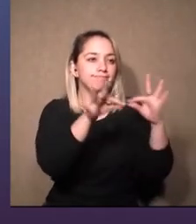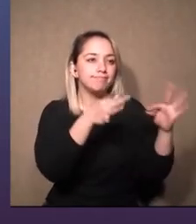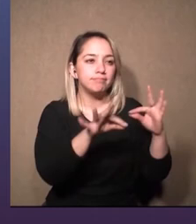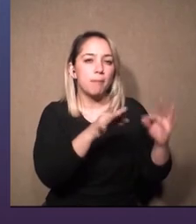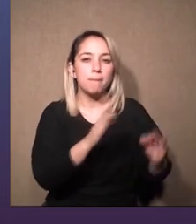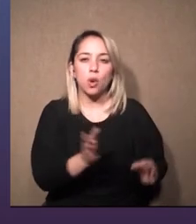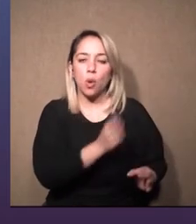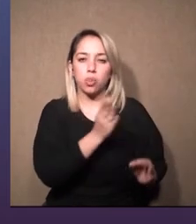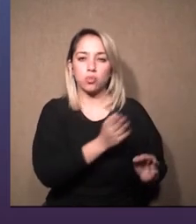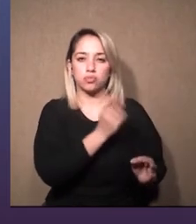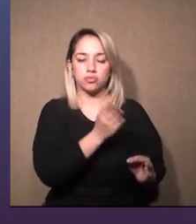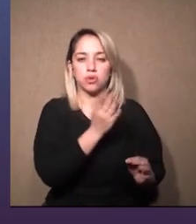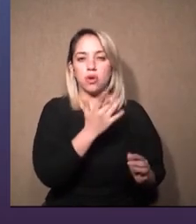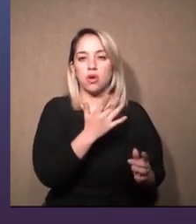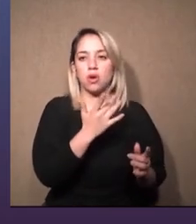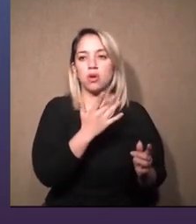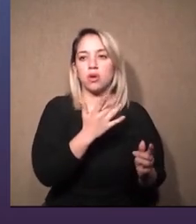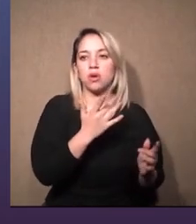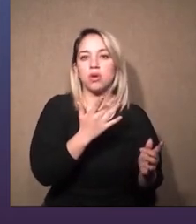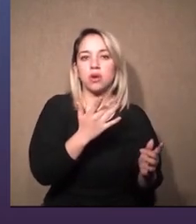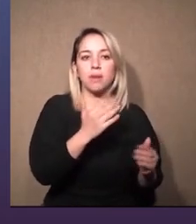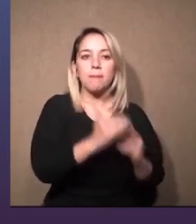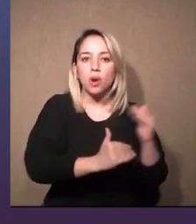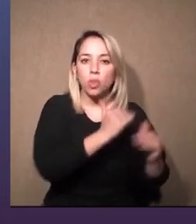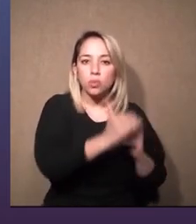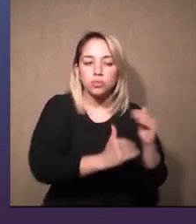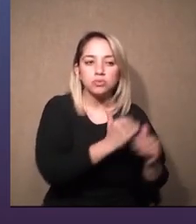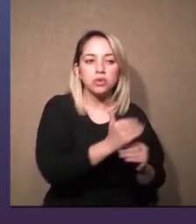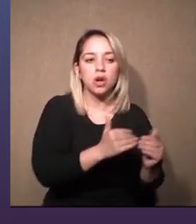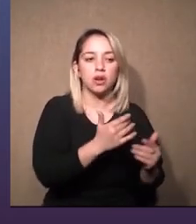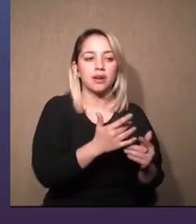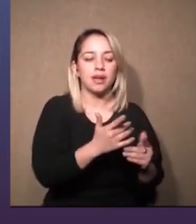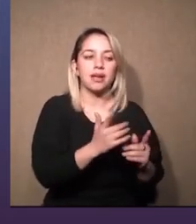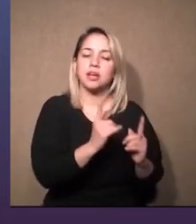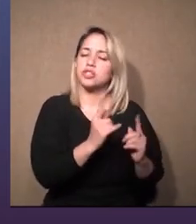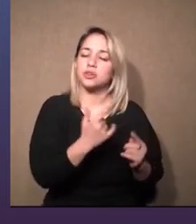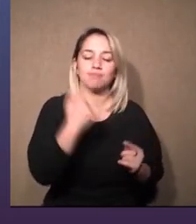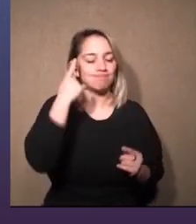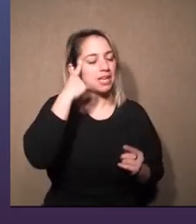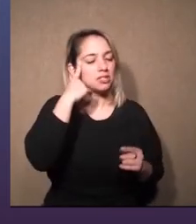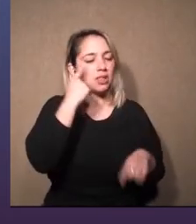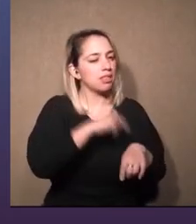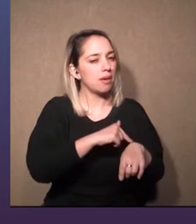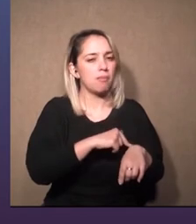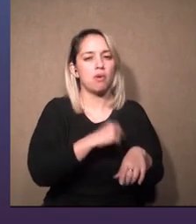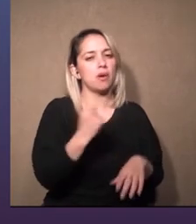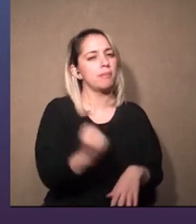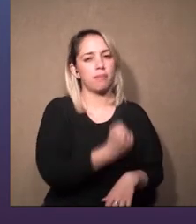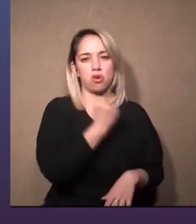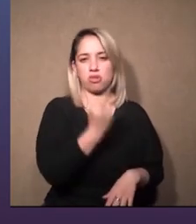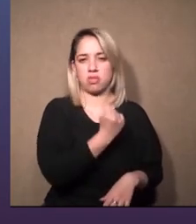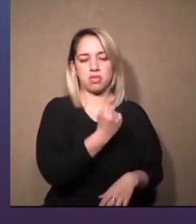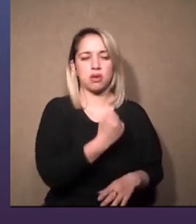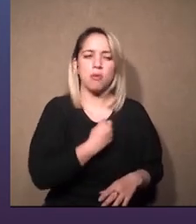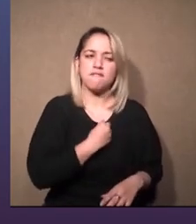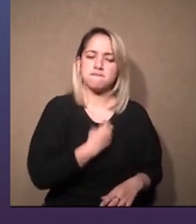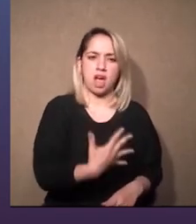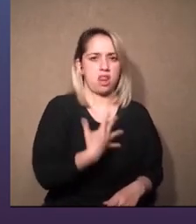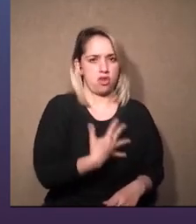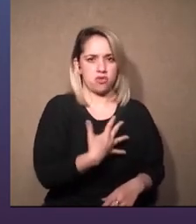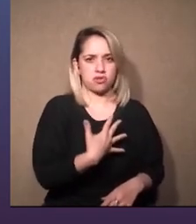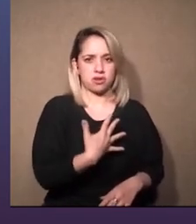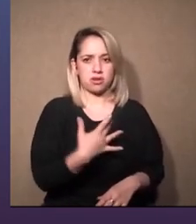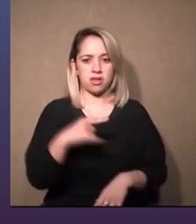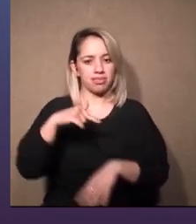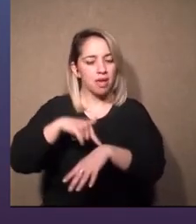darle un valor al tiempo para mí es fundamental el tiempo es